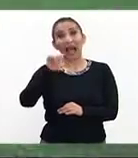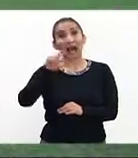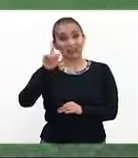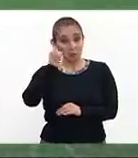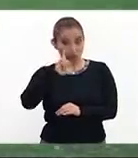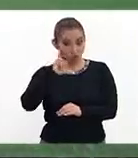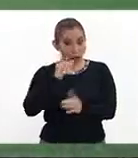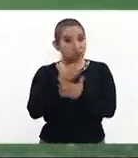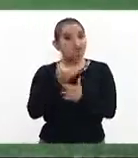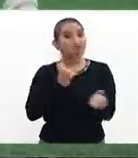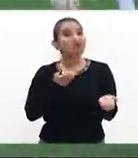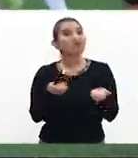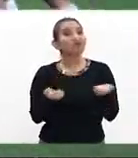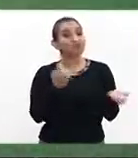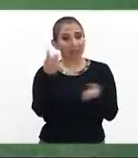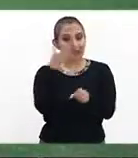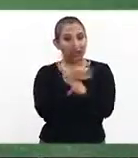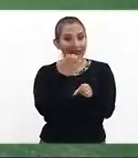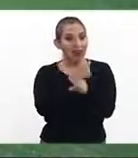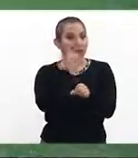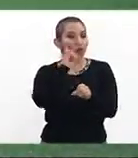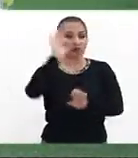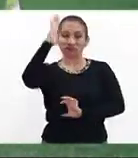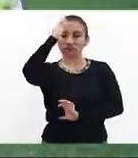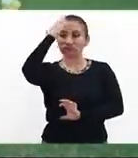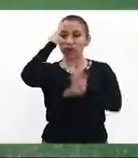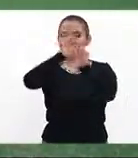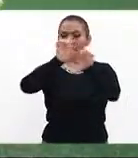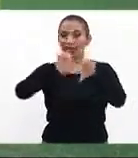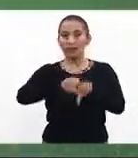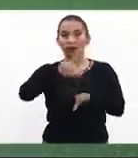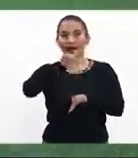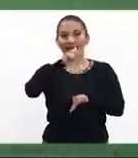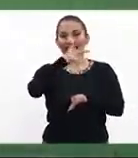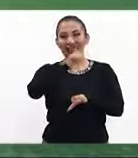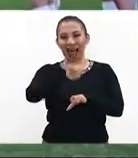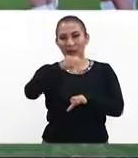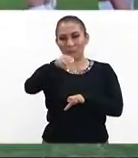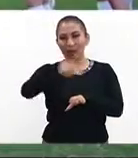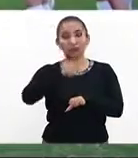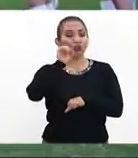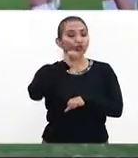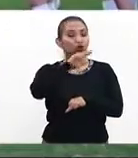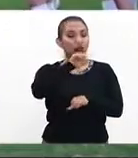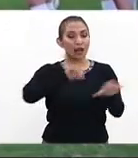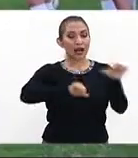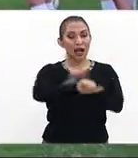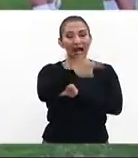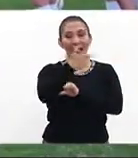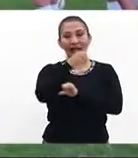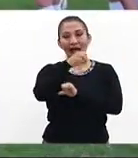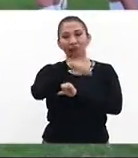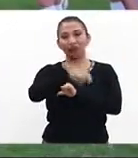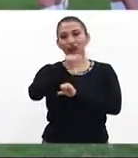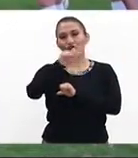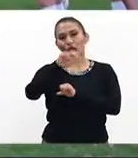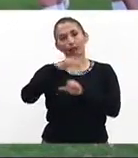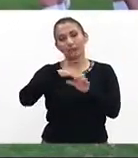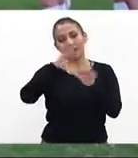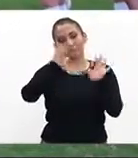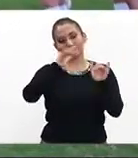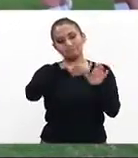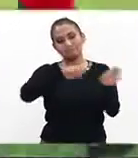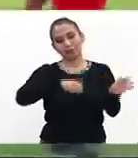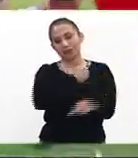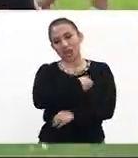esto pues convirtiéndola ya en la quinta mujer que lidera uno de los equipos de la Liga MX, Susana llegó en lugar de Germán Torres, quien tuvo que dejar el proyecto por